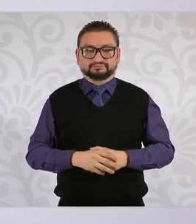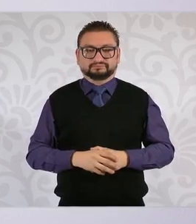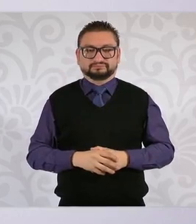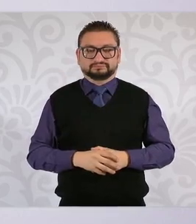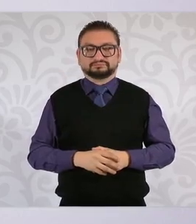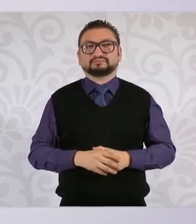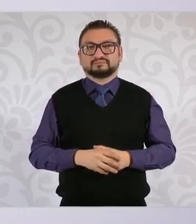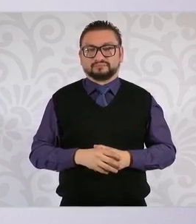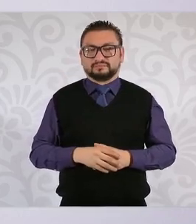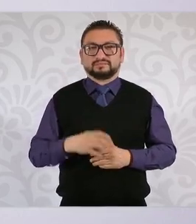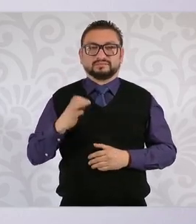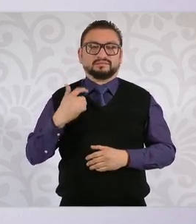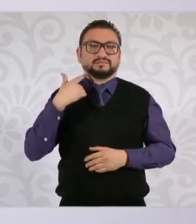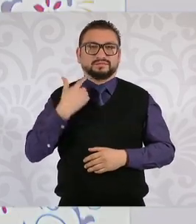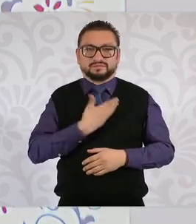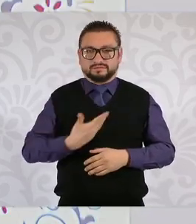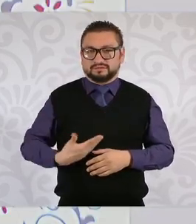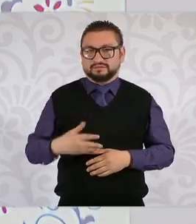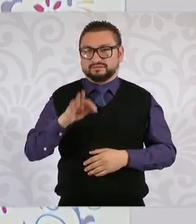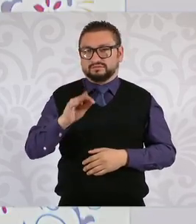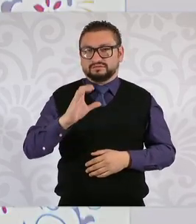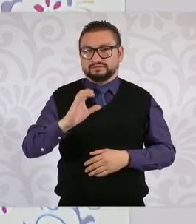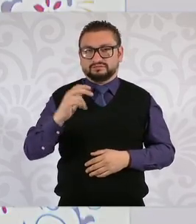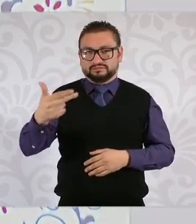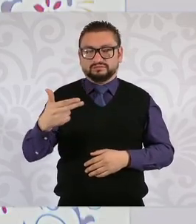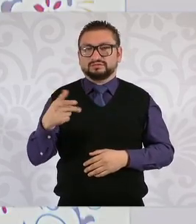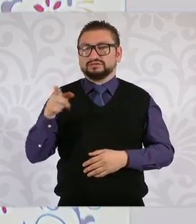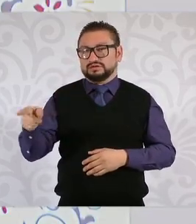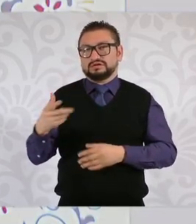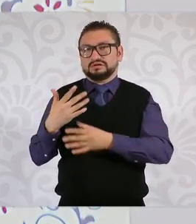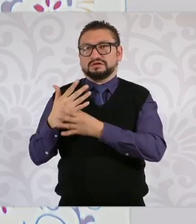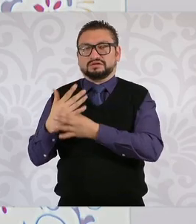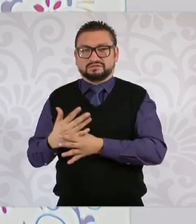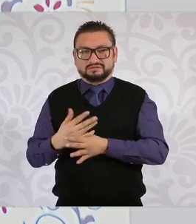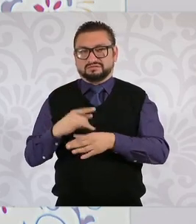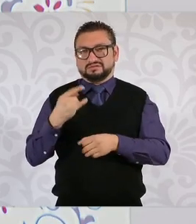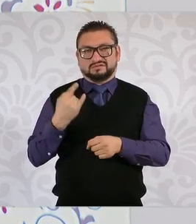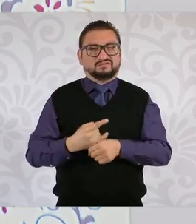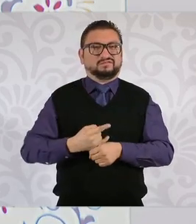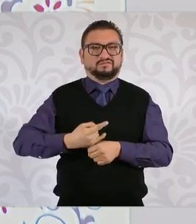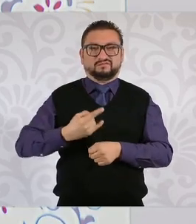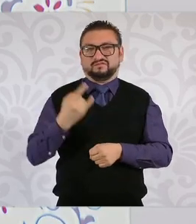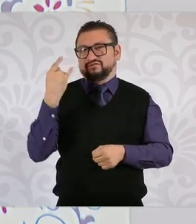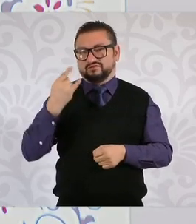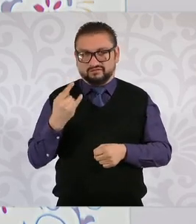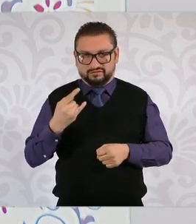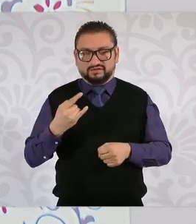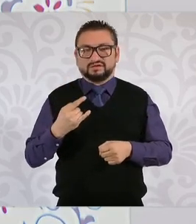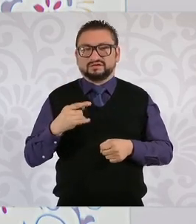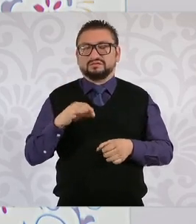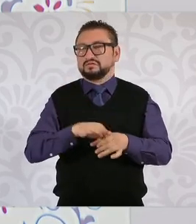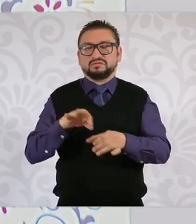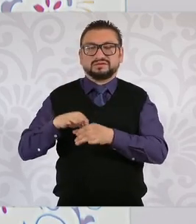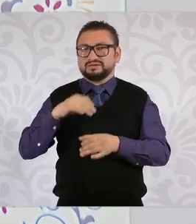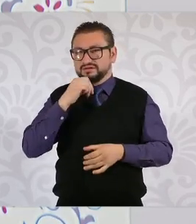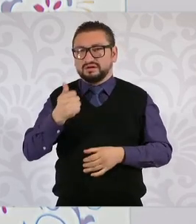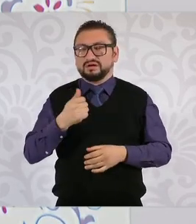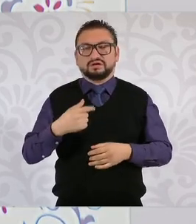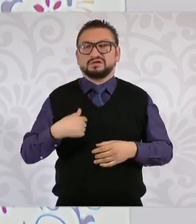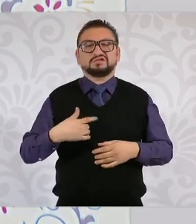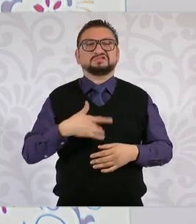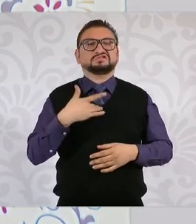O un expresidente, Calderón, que llega con un fraude electoral a la presidencia y para legitimarse